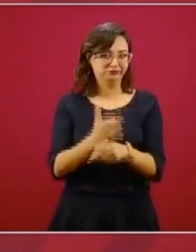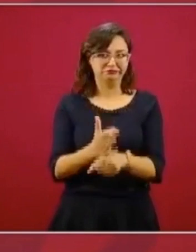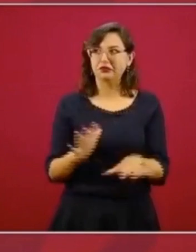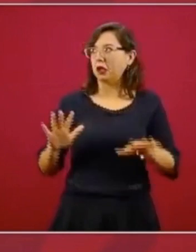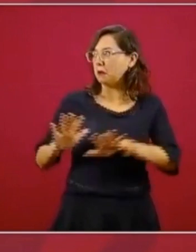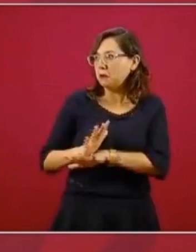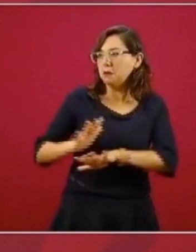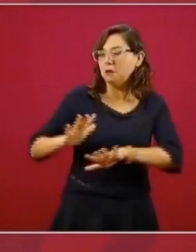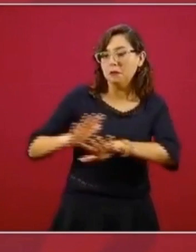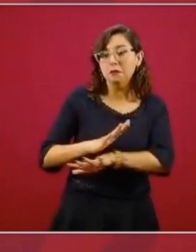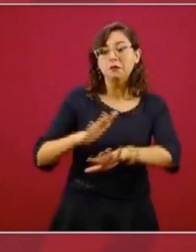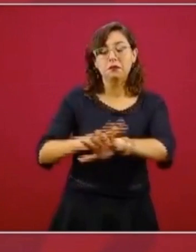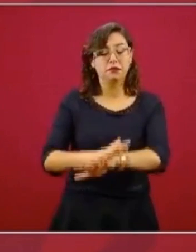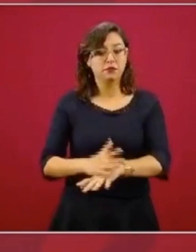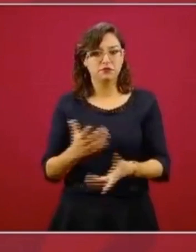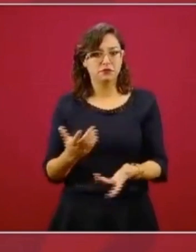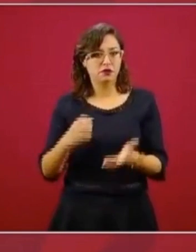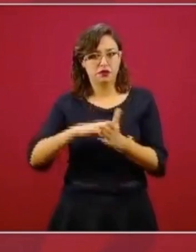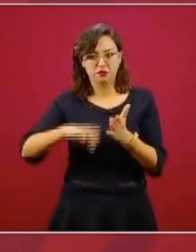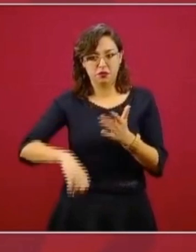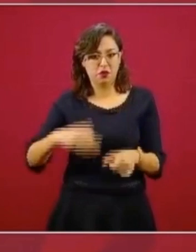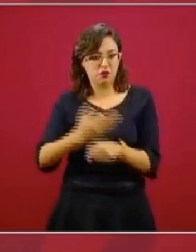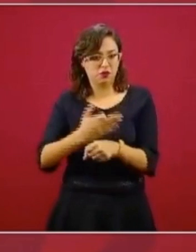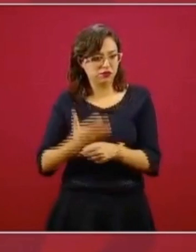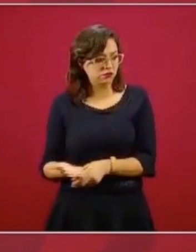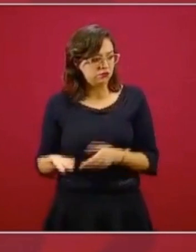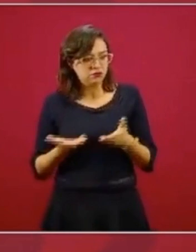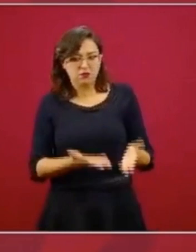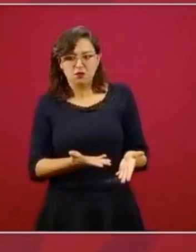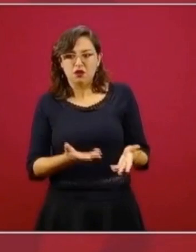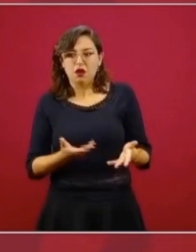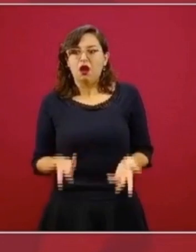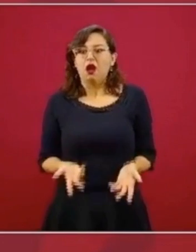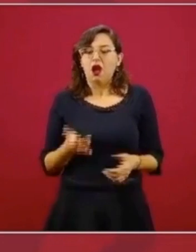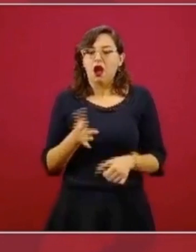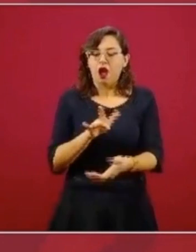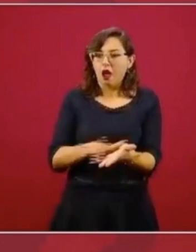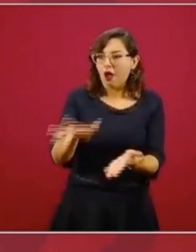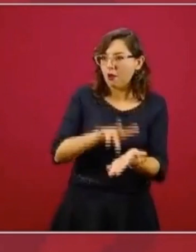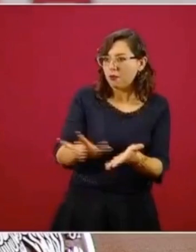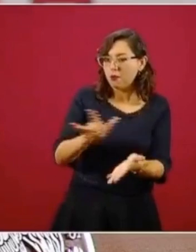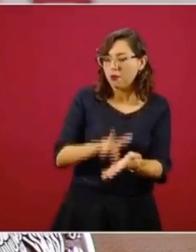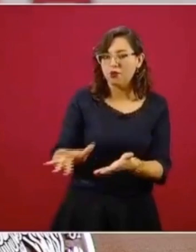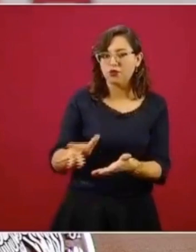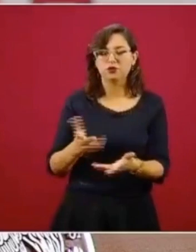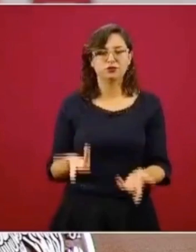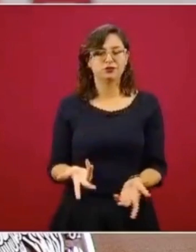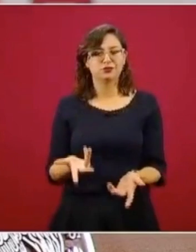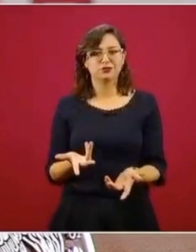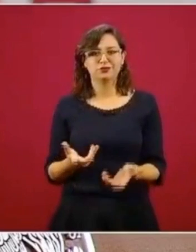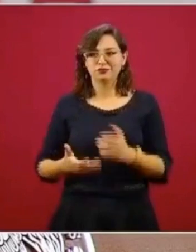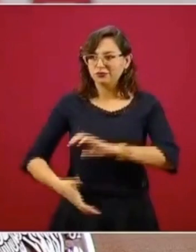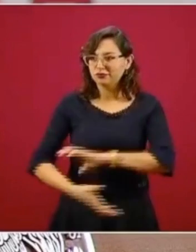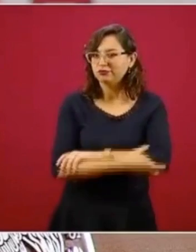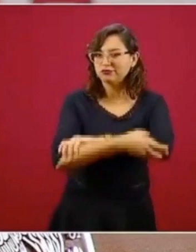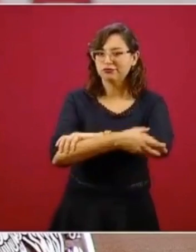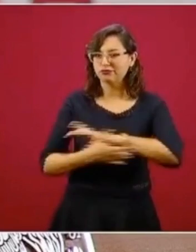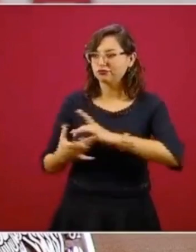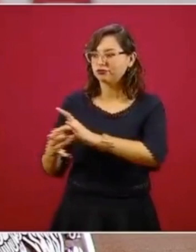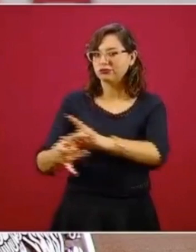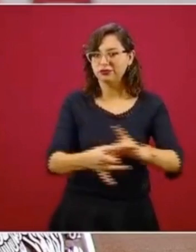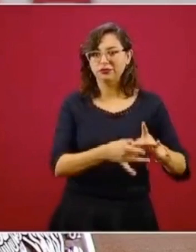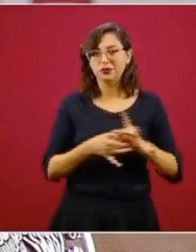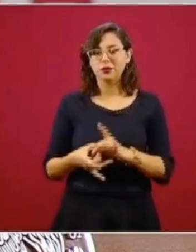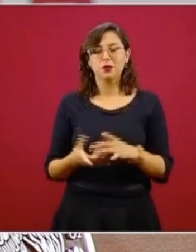esta solidaridad. Imagínense lo que significó que